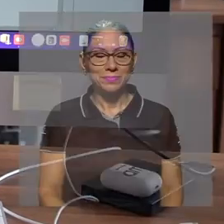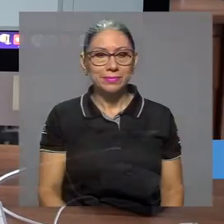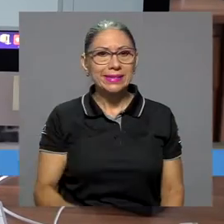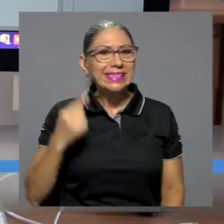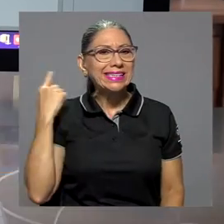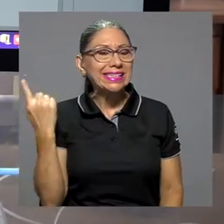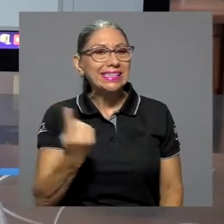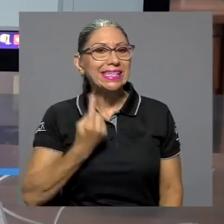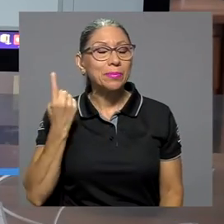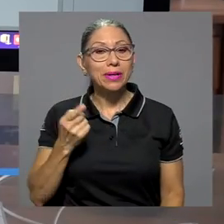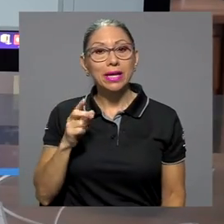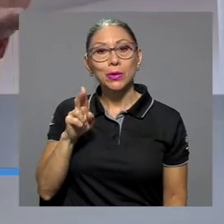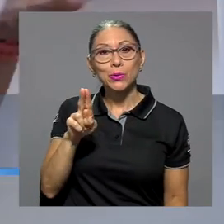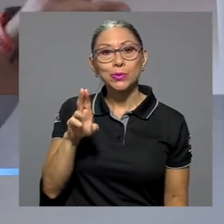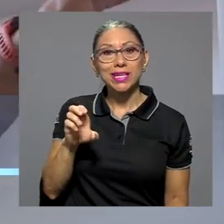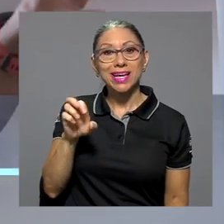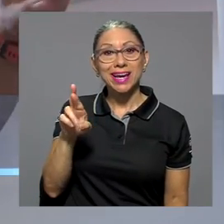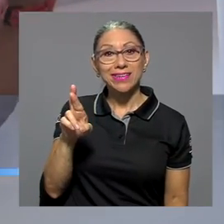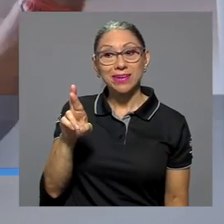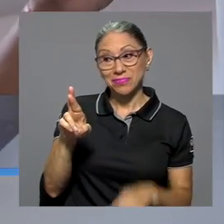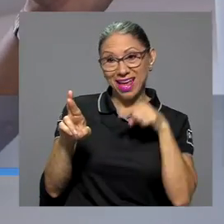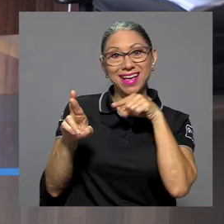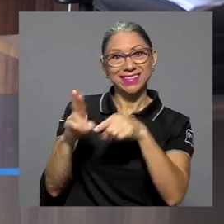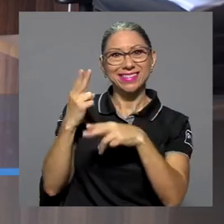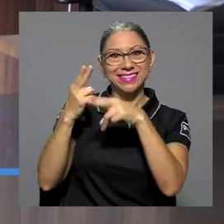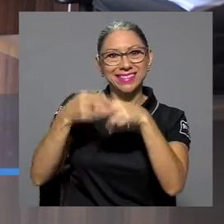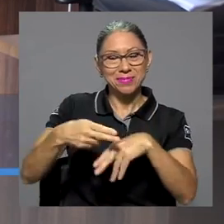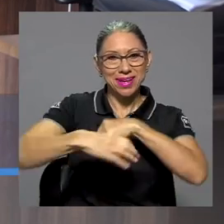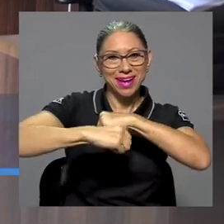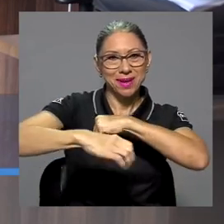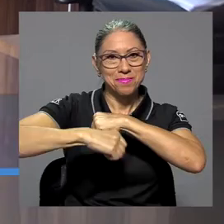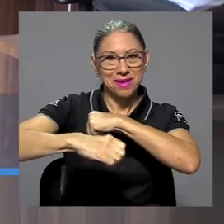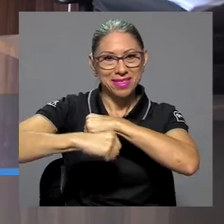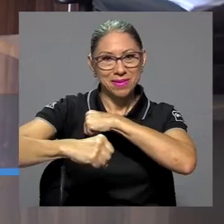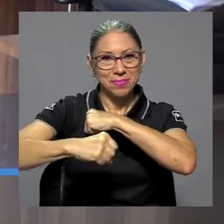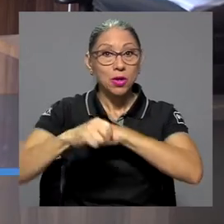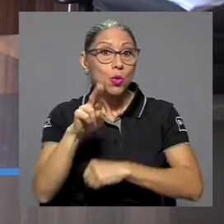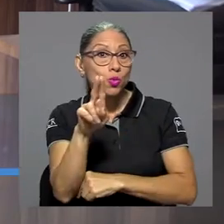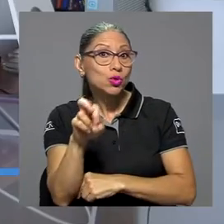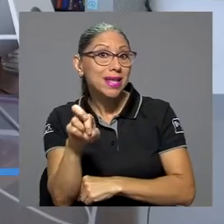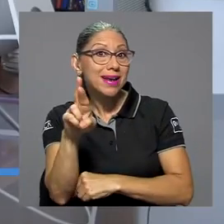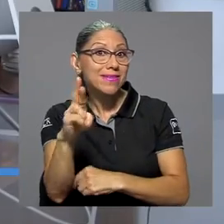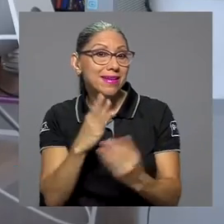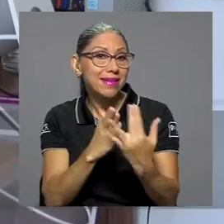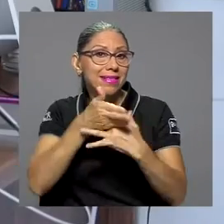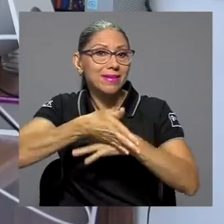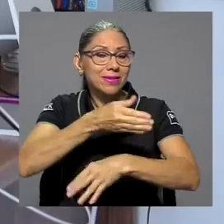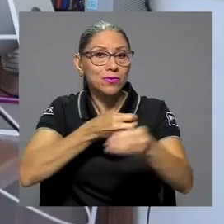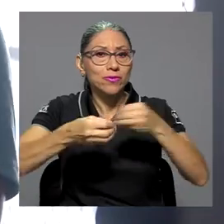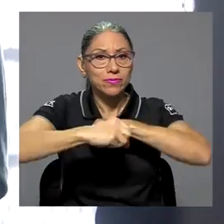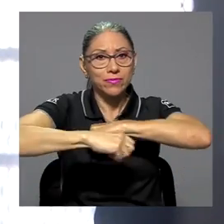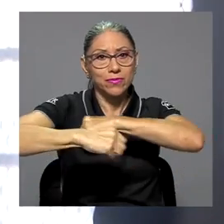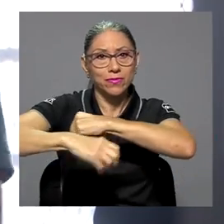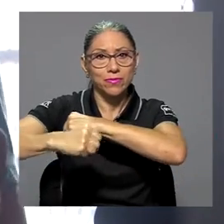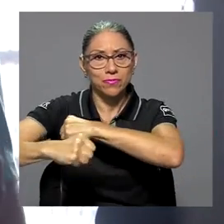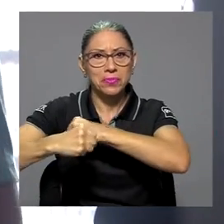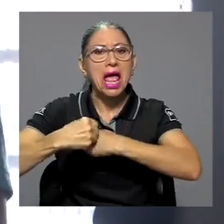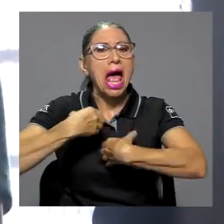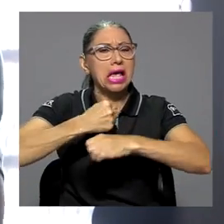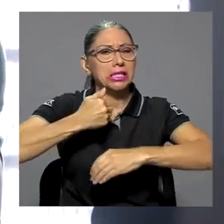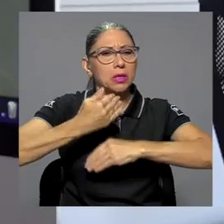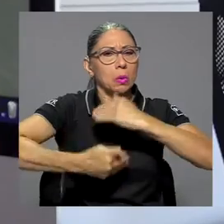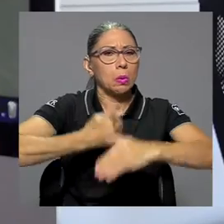Siempre UCR, así se llama la campaña que la UCR a través de la oficina de divulgación está desarrollando para